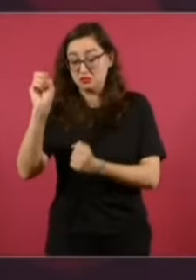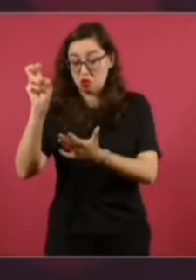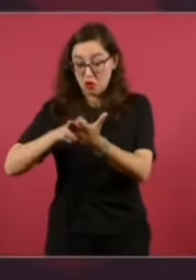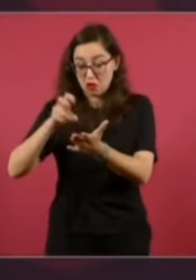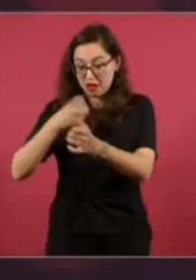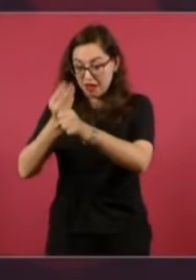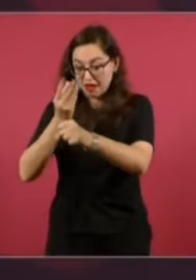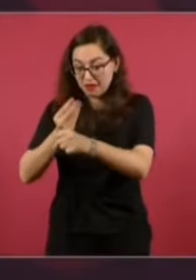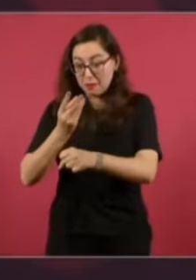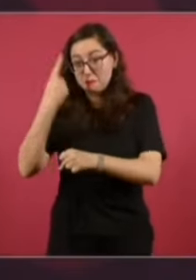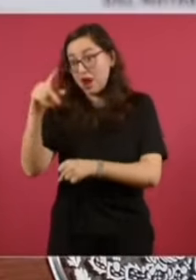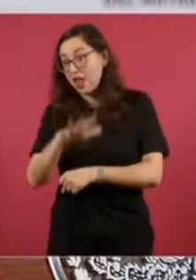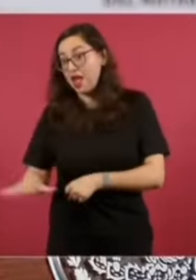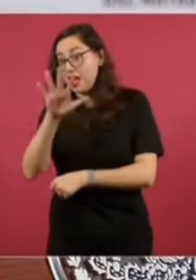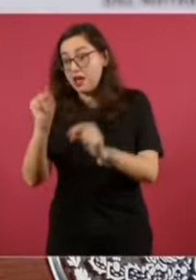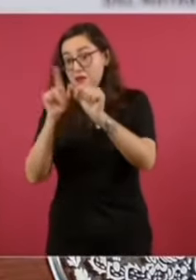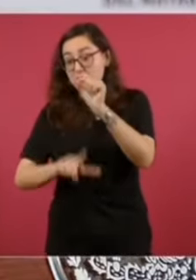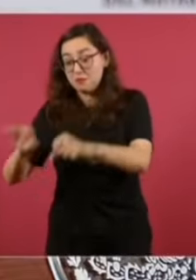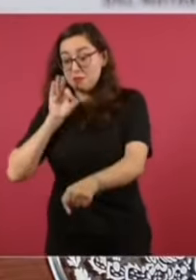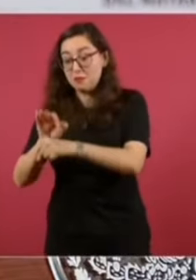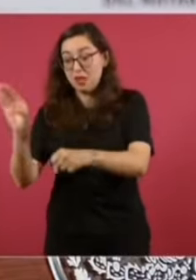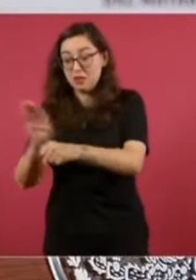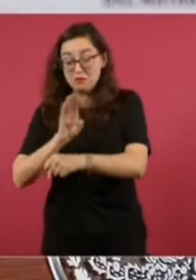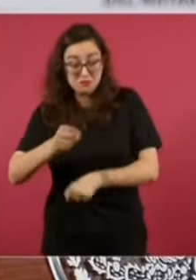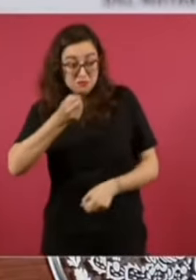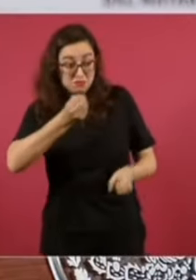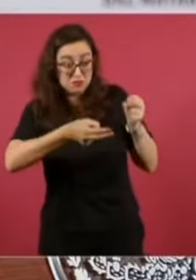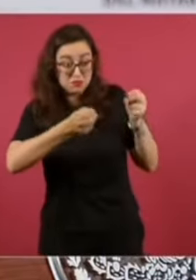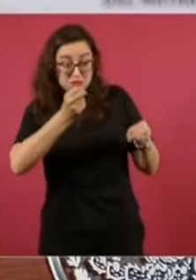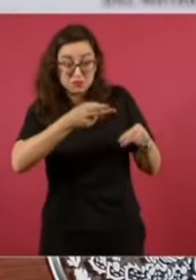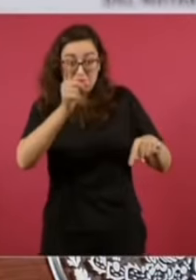y quieren seguir manteniendo los privilegios de una minoría,